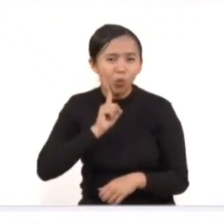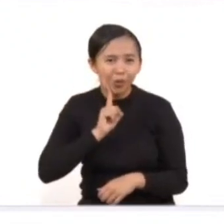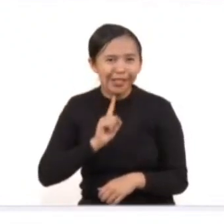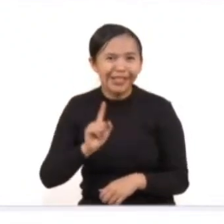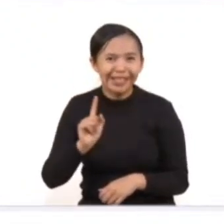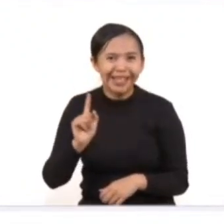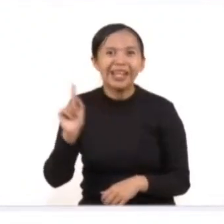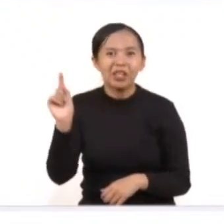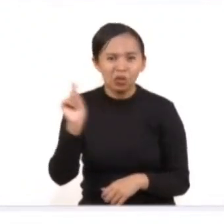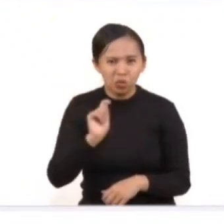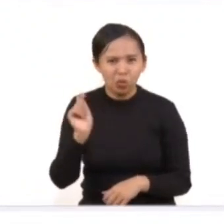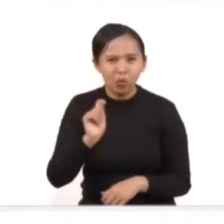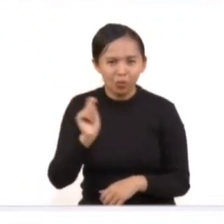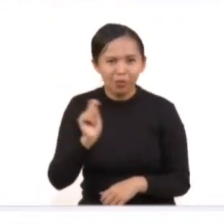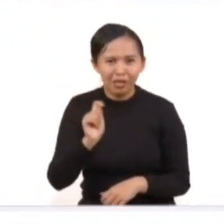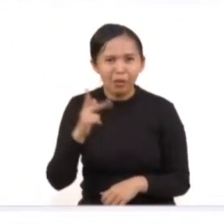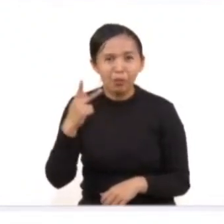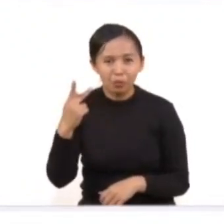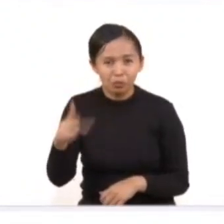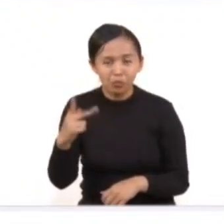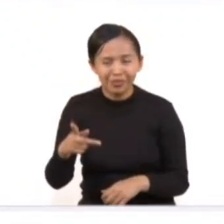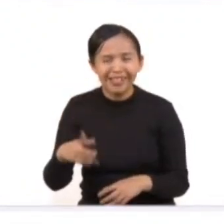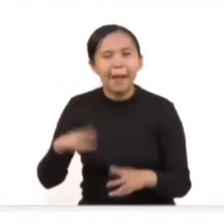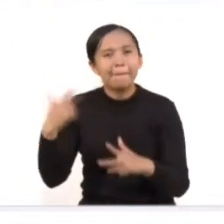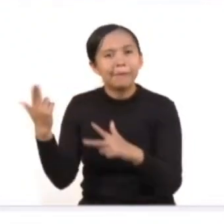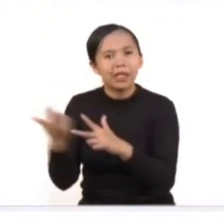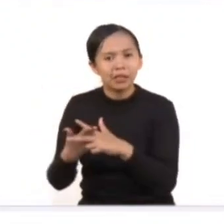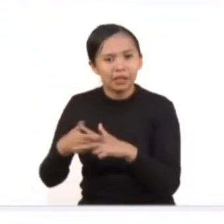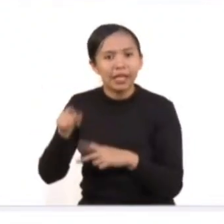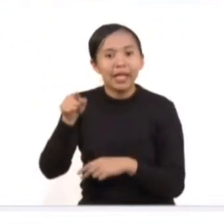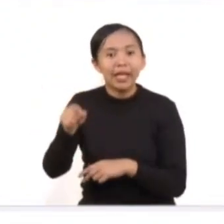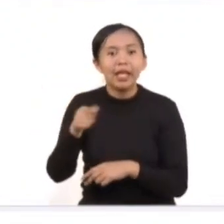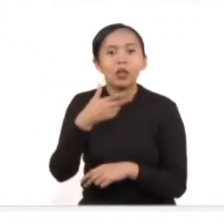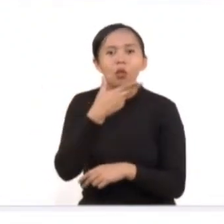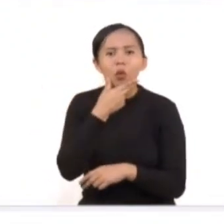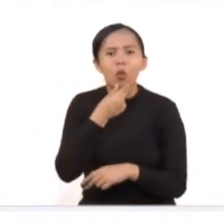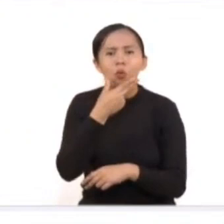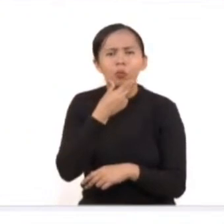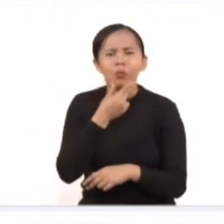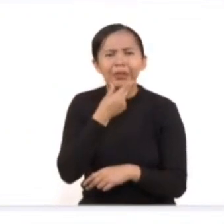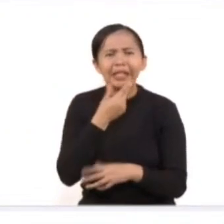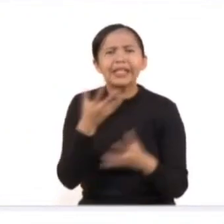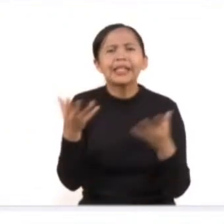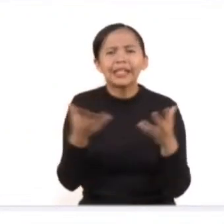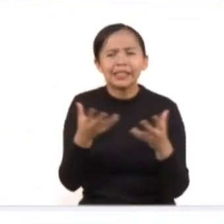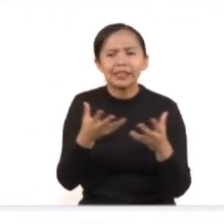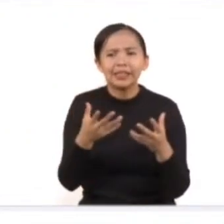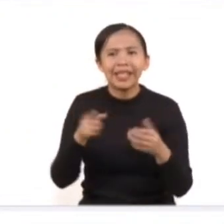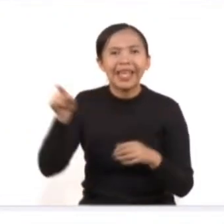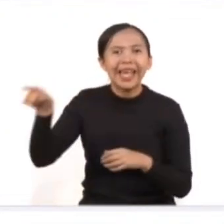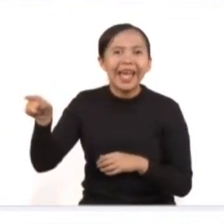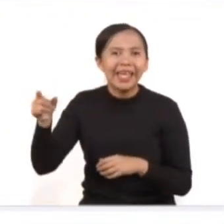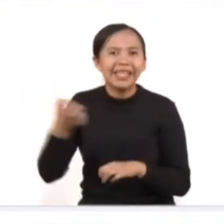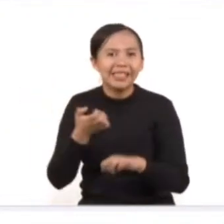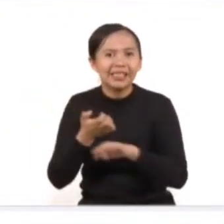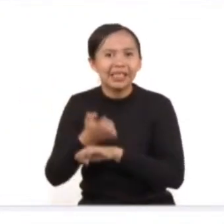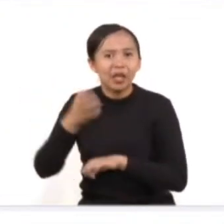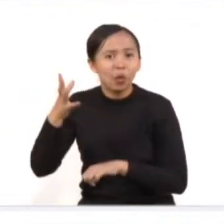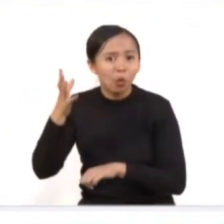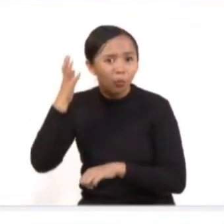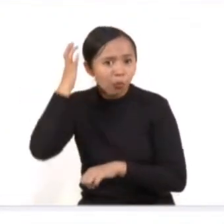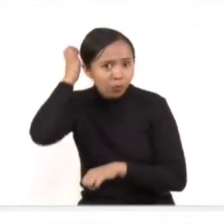pareja sentimental. En este caso, el imputado abandonó el cuerpo de la víctima en el Estado de Morelos,